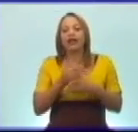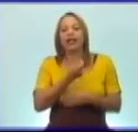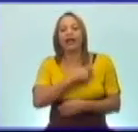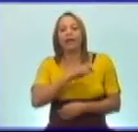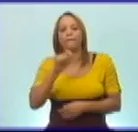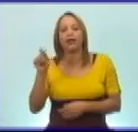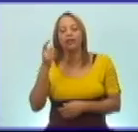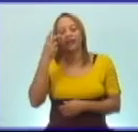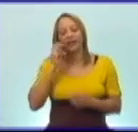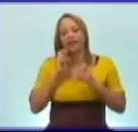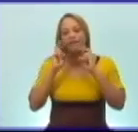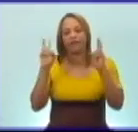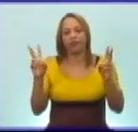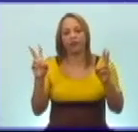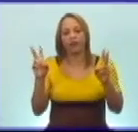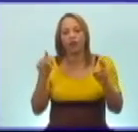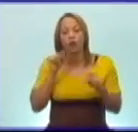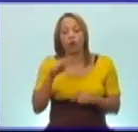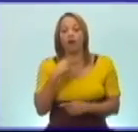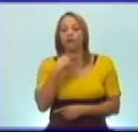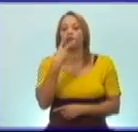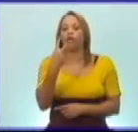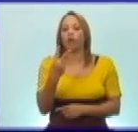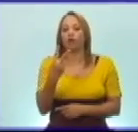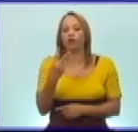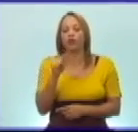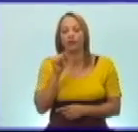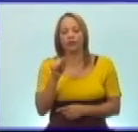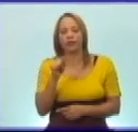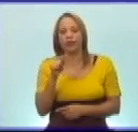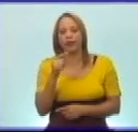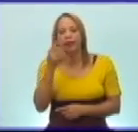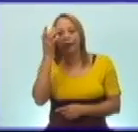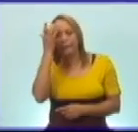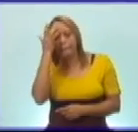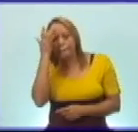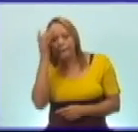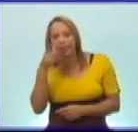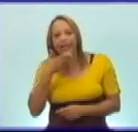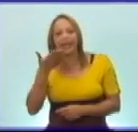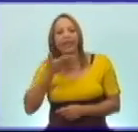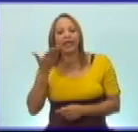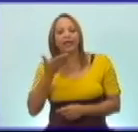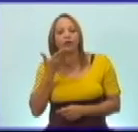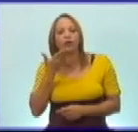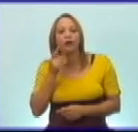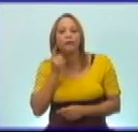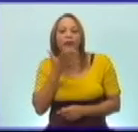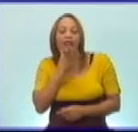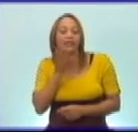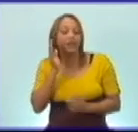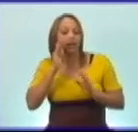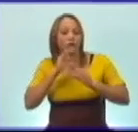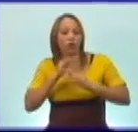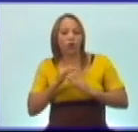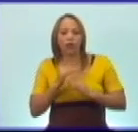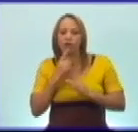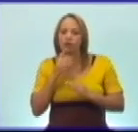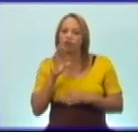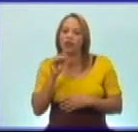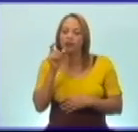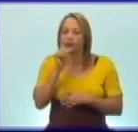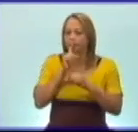que vive. Cuando su voz en pena, lengua para expresar, se parece que no haya, no